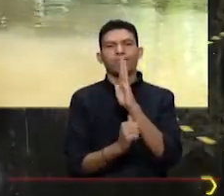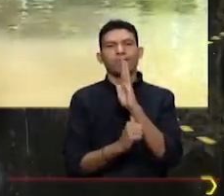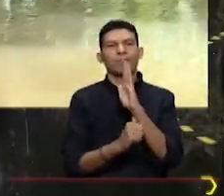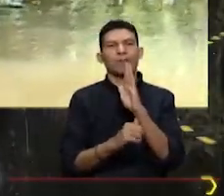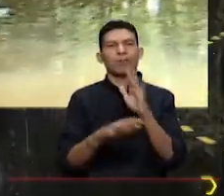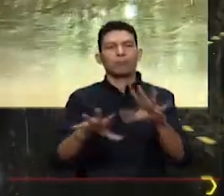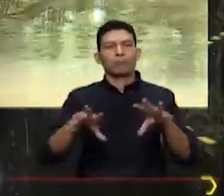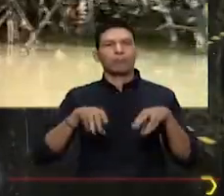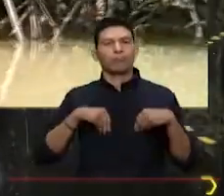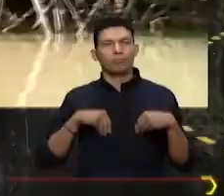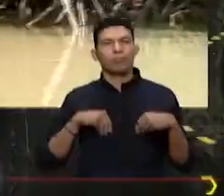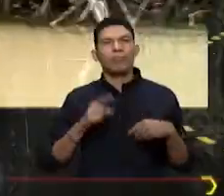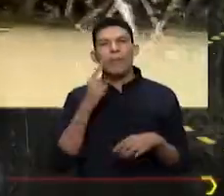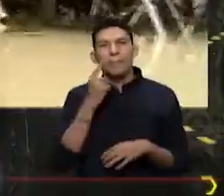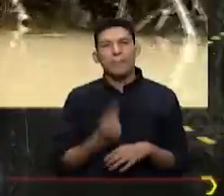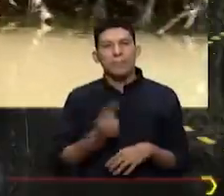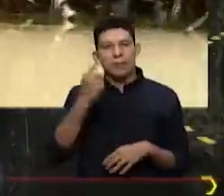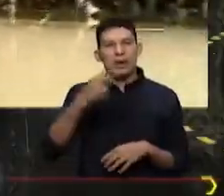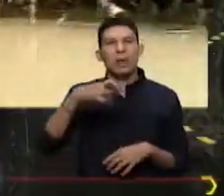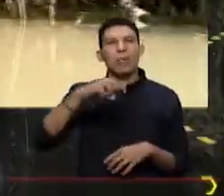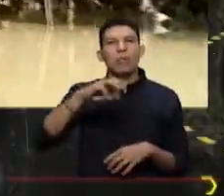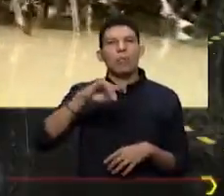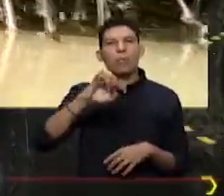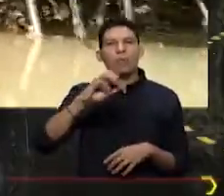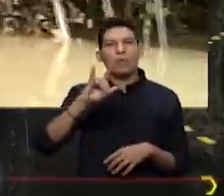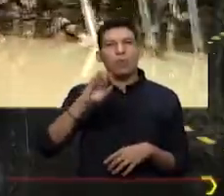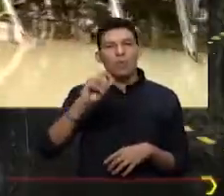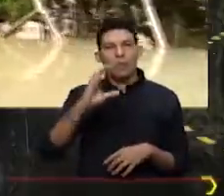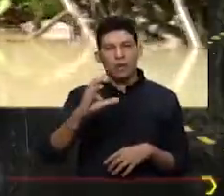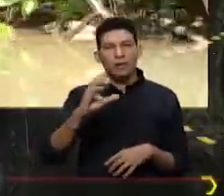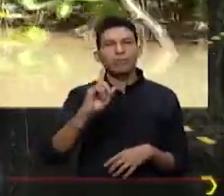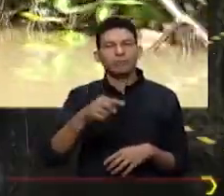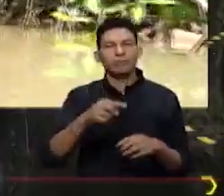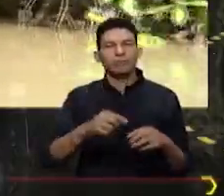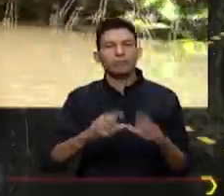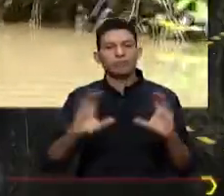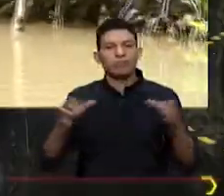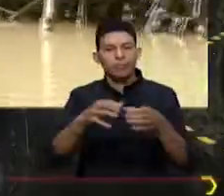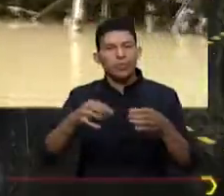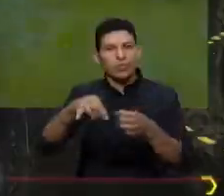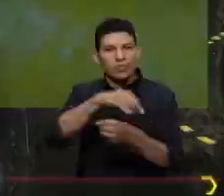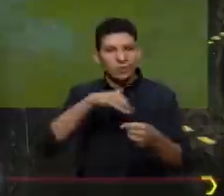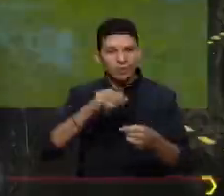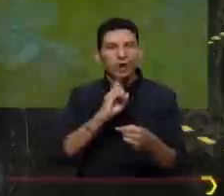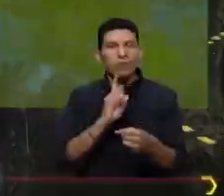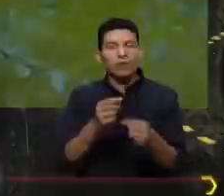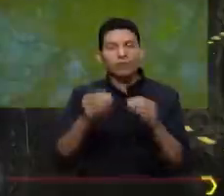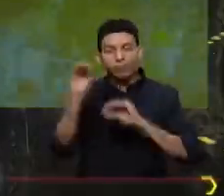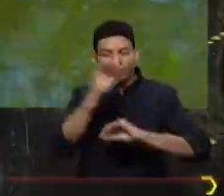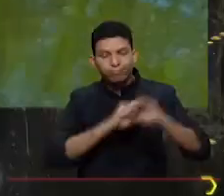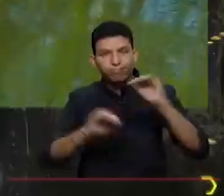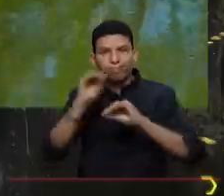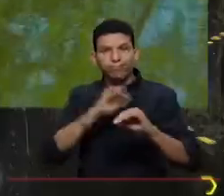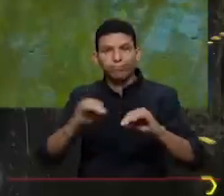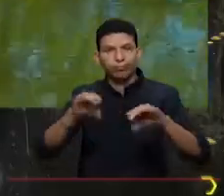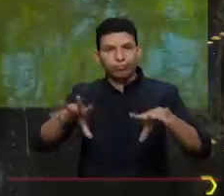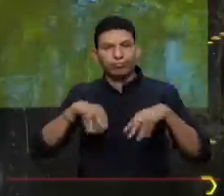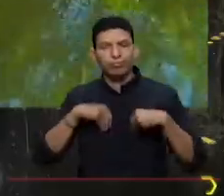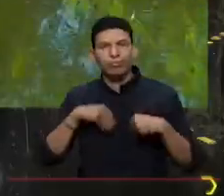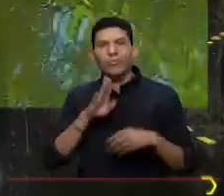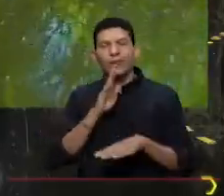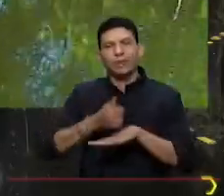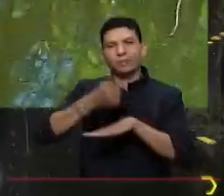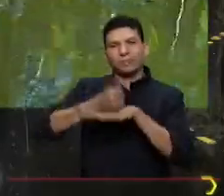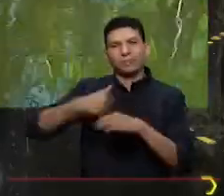adopción del primer POMIGUAT o la primera Unidad Ambiental Costera formulada y adoptada en el país por las